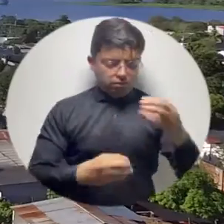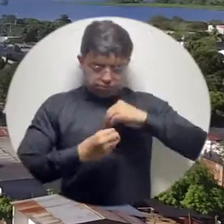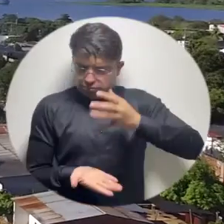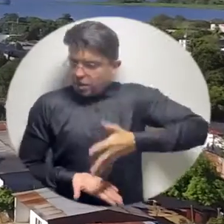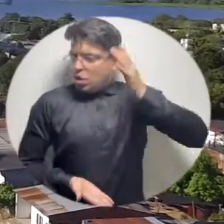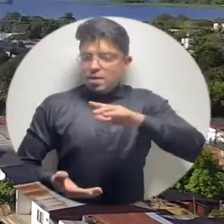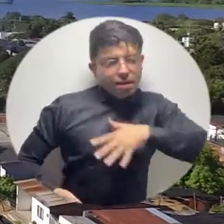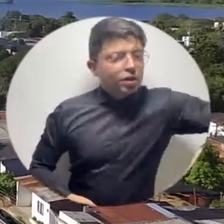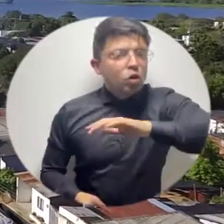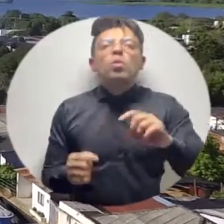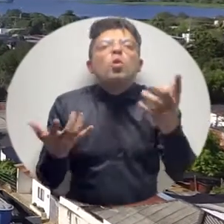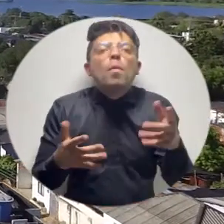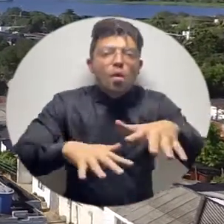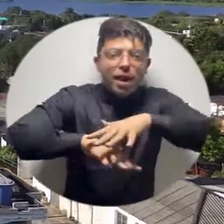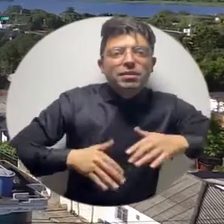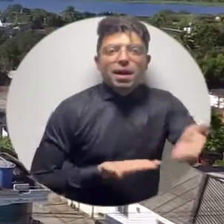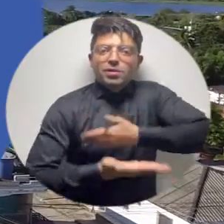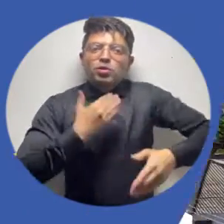espacios académicos con expertos.